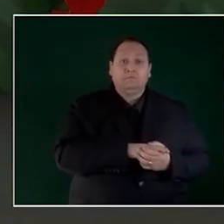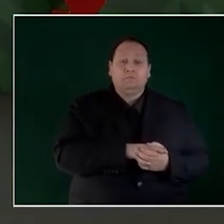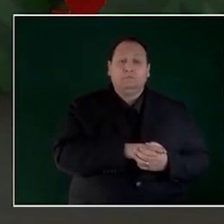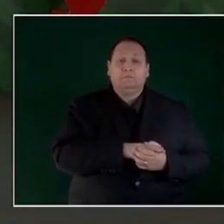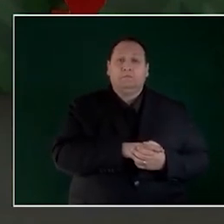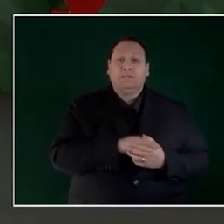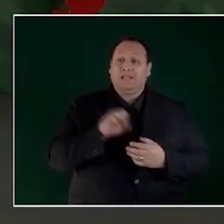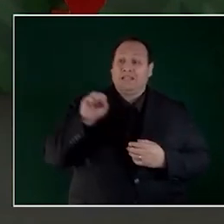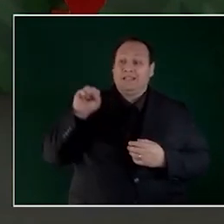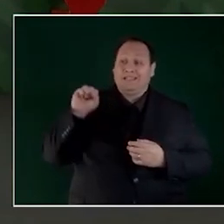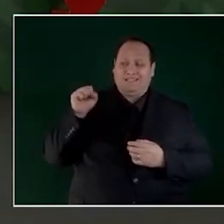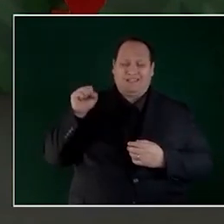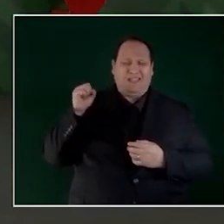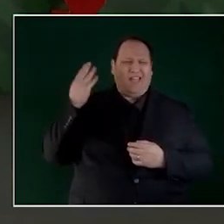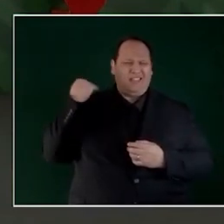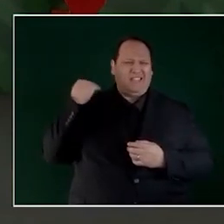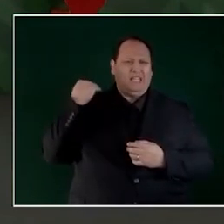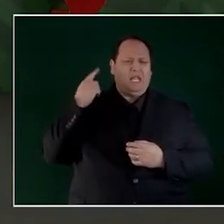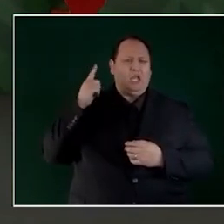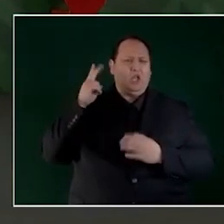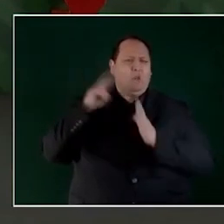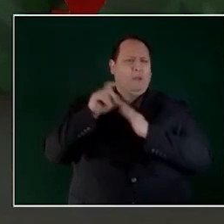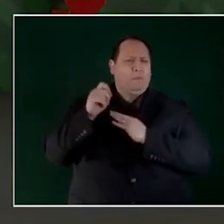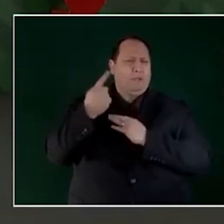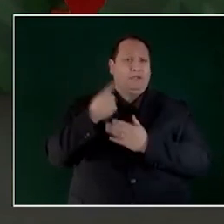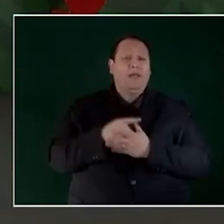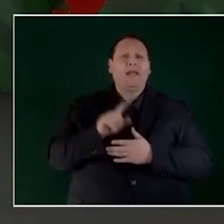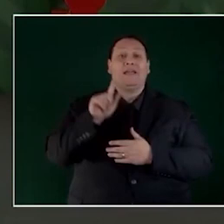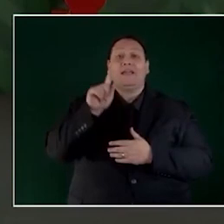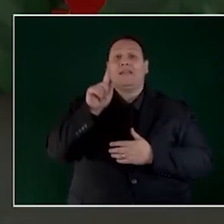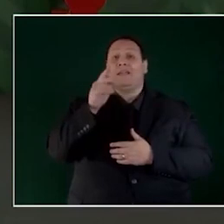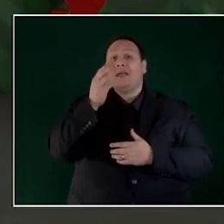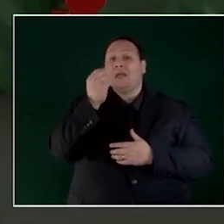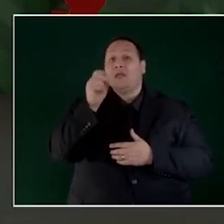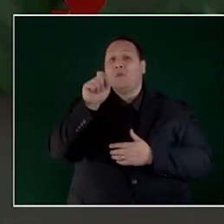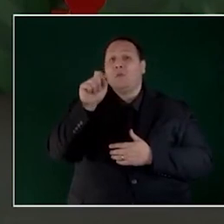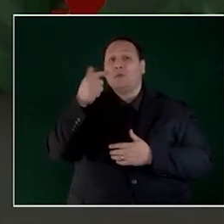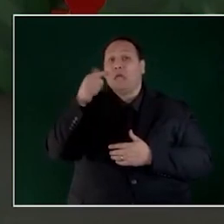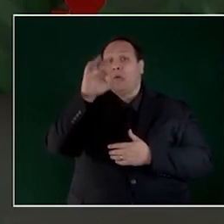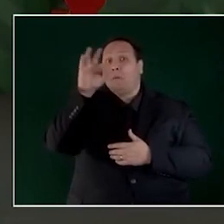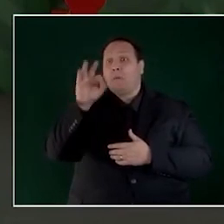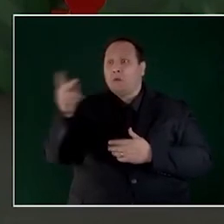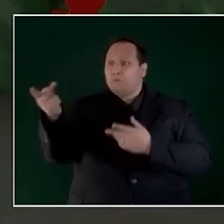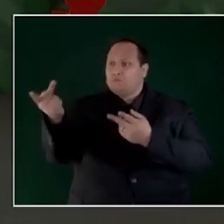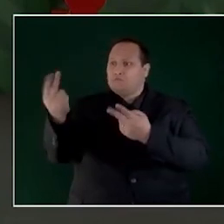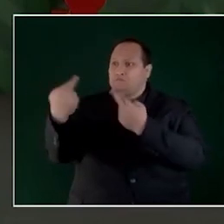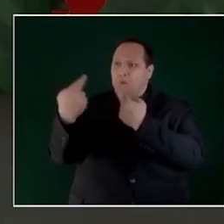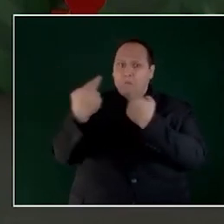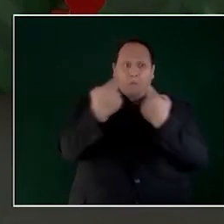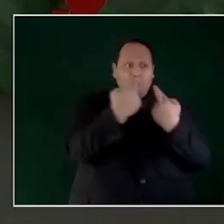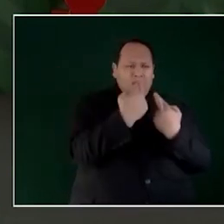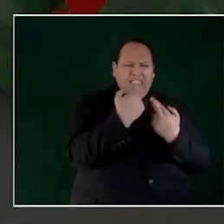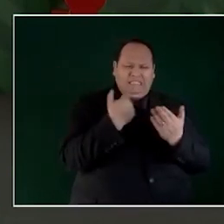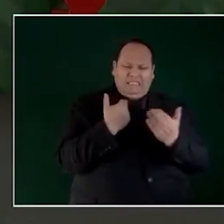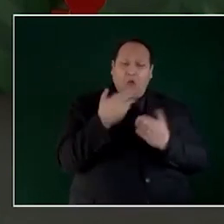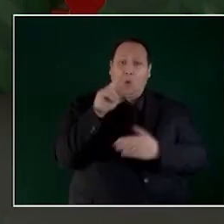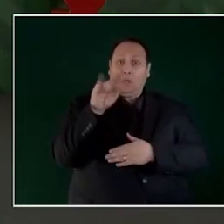En septiembre del 21. 79.7. Casi el 80.